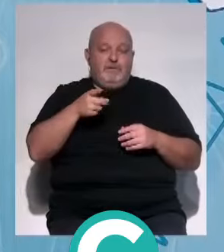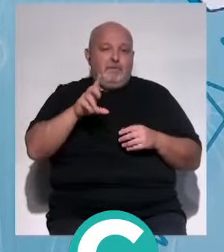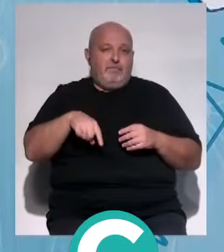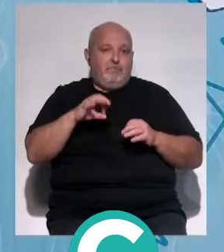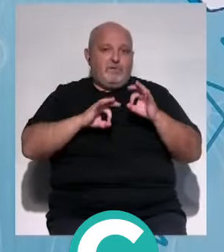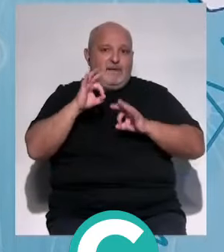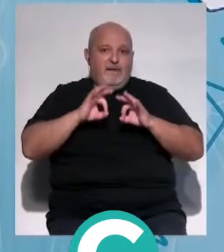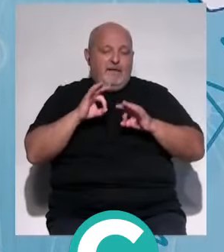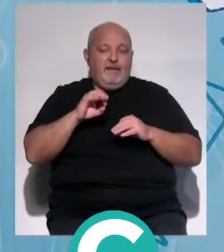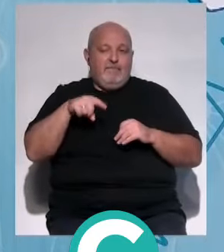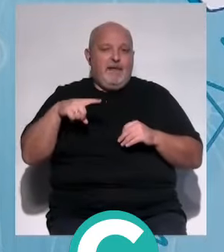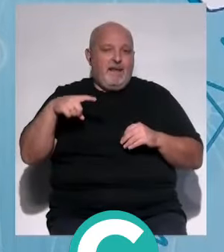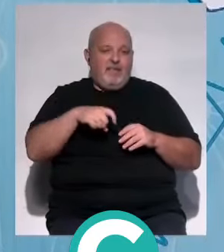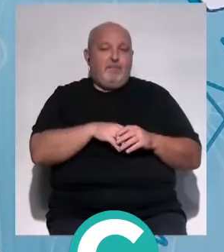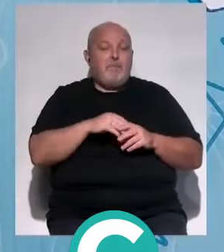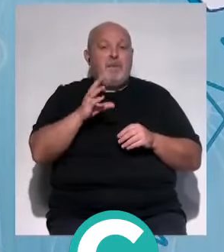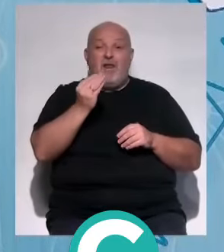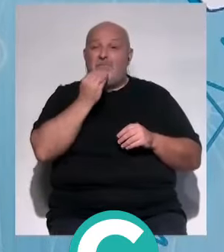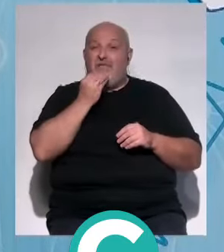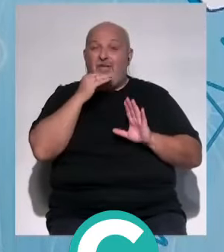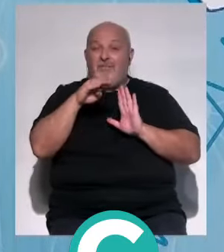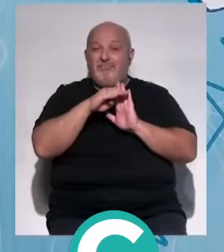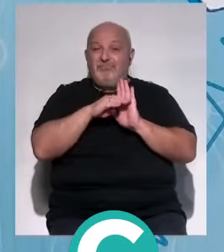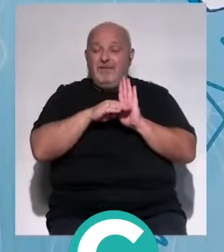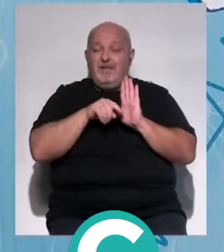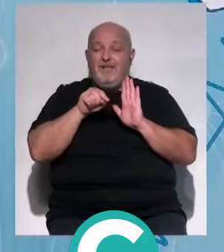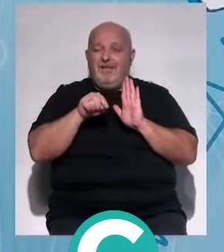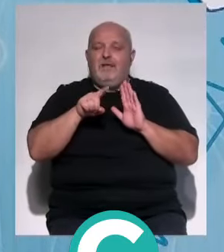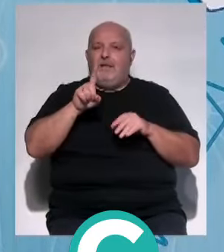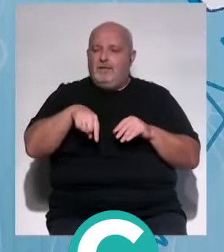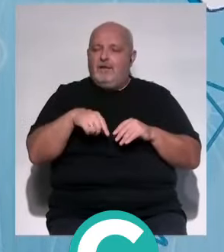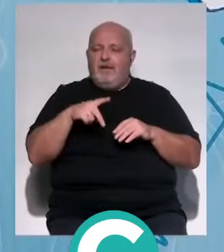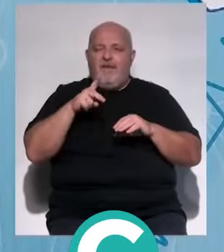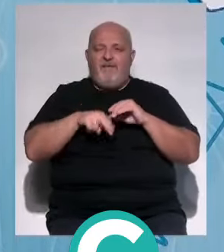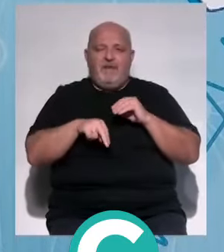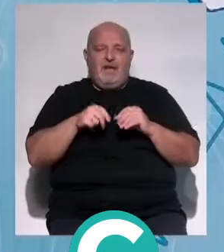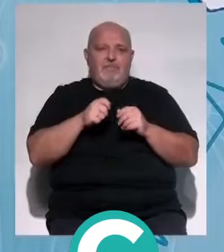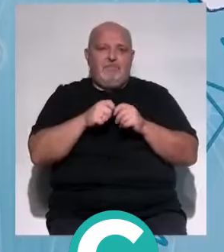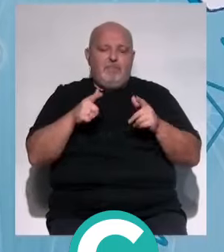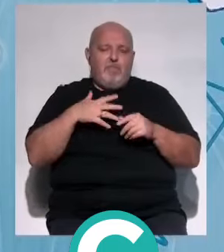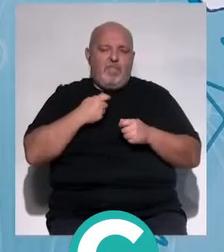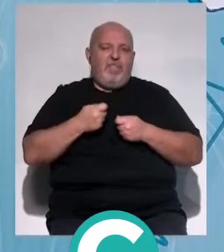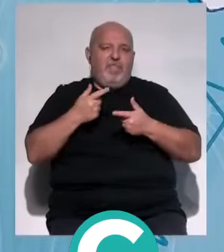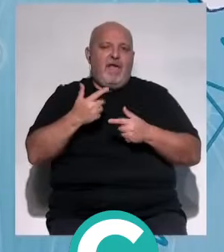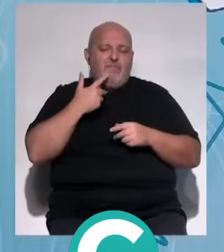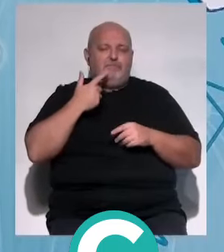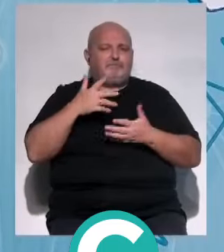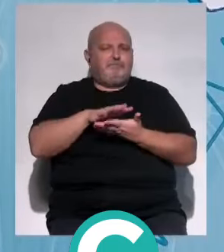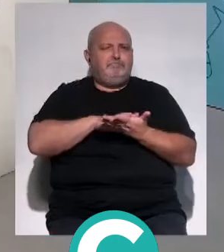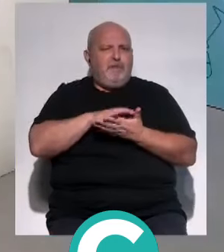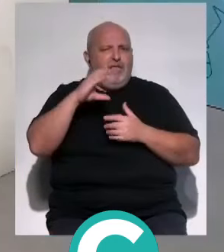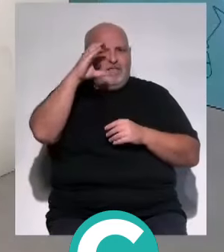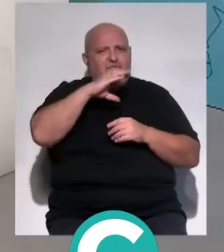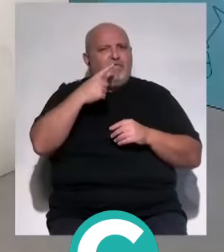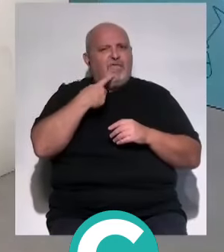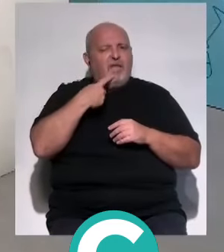probabilidad. Pero es verdad que la alimentación puede jugar un papel fundamental en evitar esa aparición. Hay base científica que